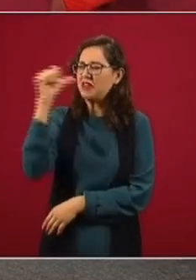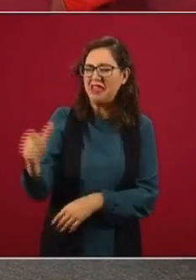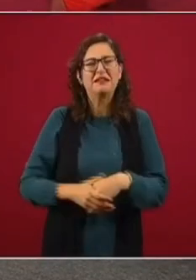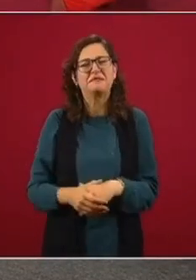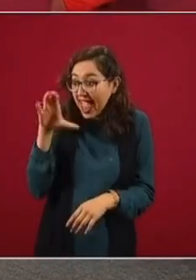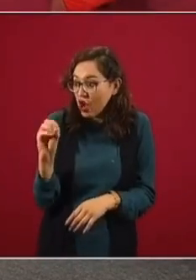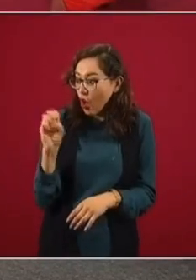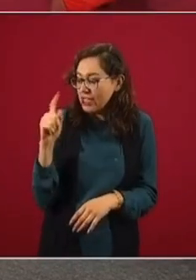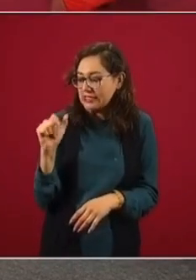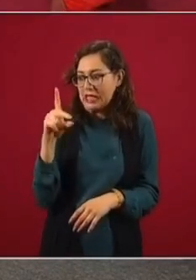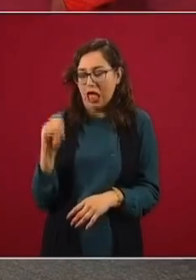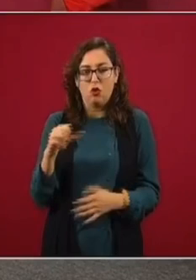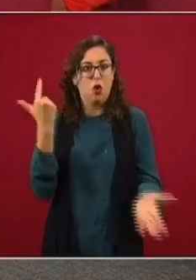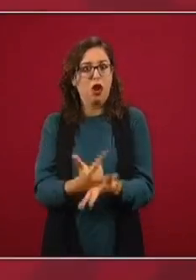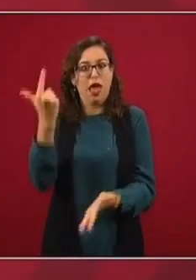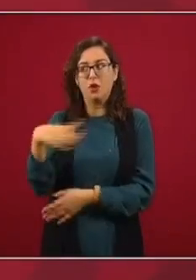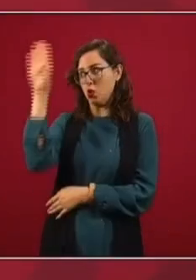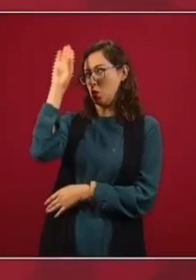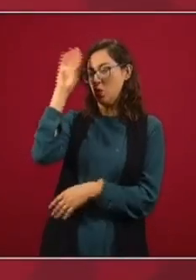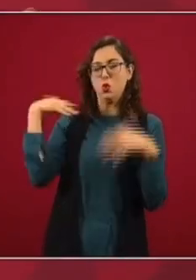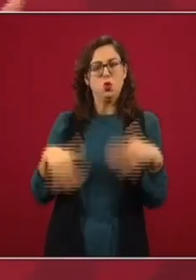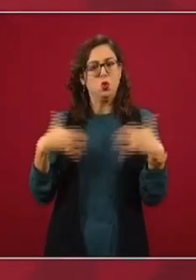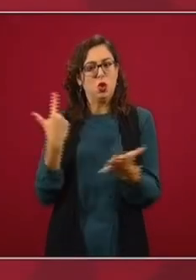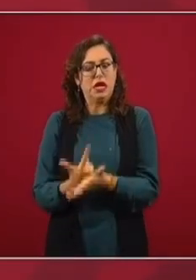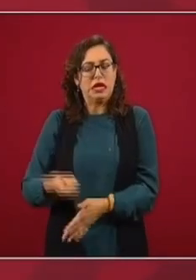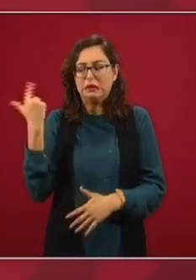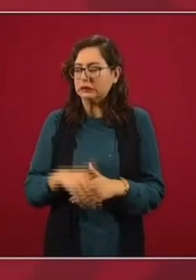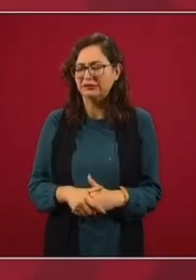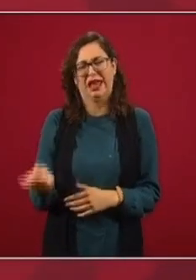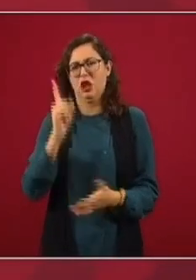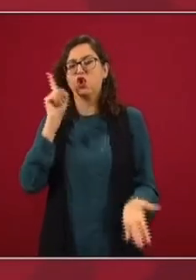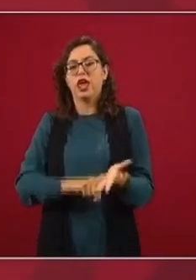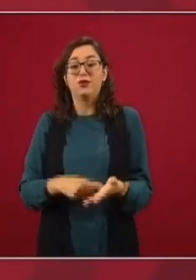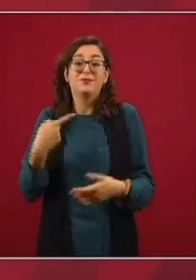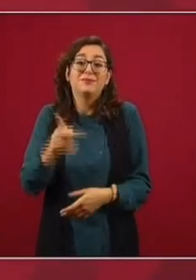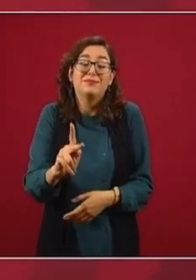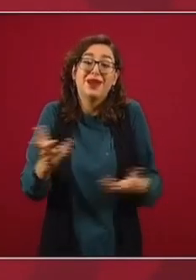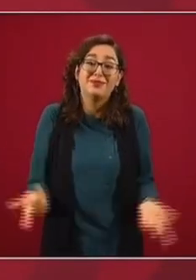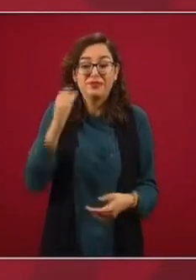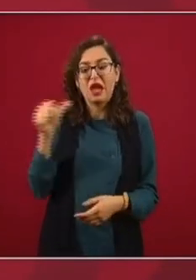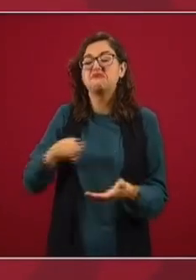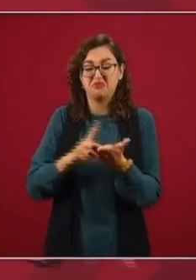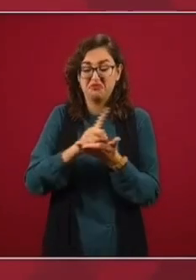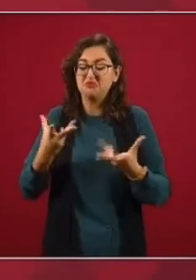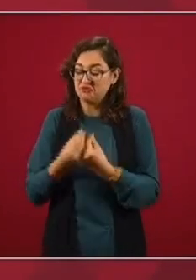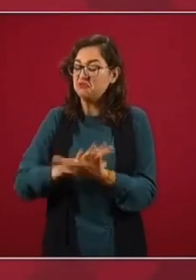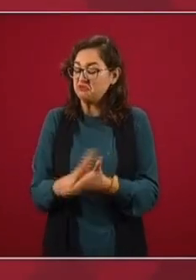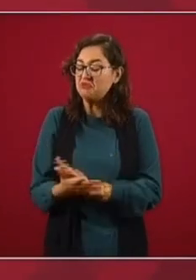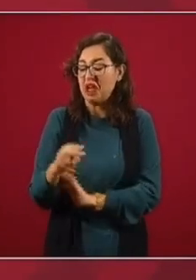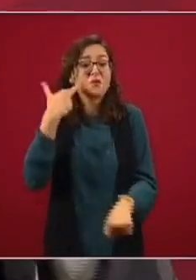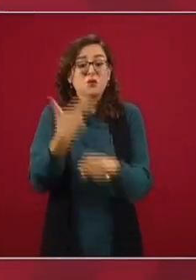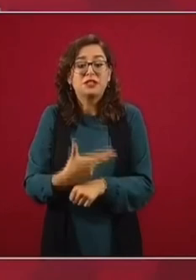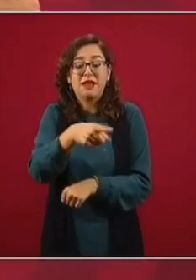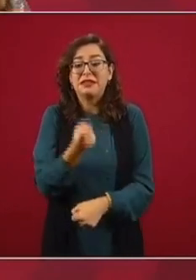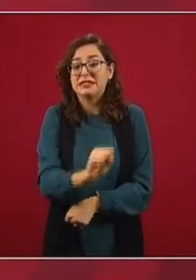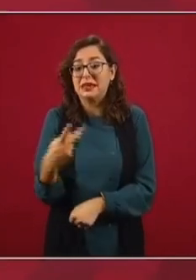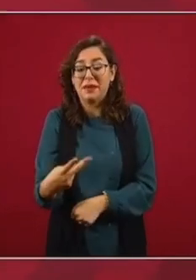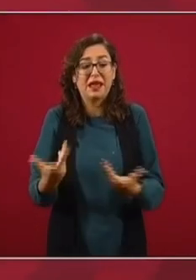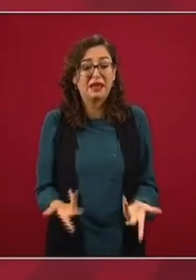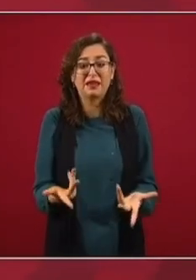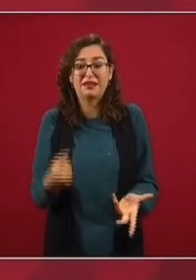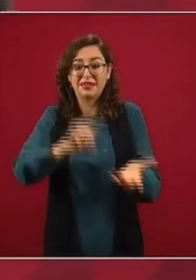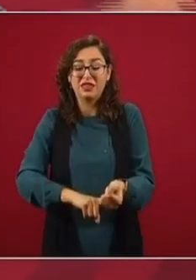son palabras mayores, pero antier me salió, le dije, ¿por qué no? Si que estaba a cargo de la seguridad, al final, le